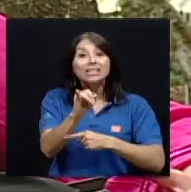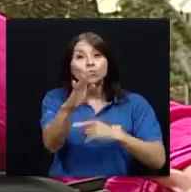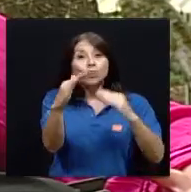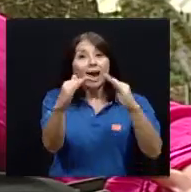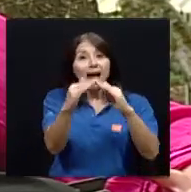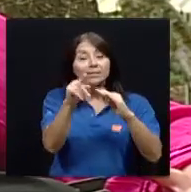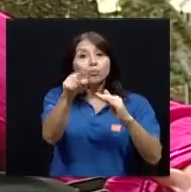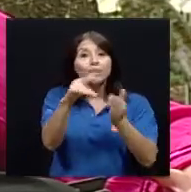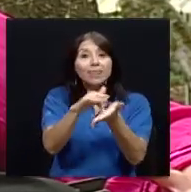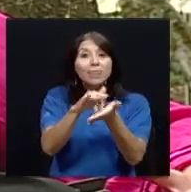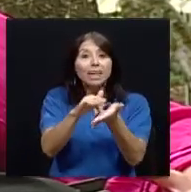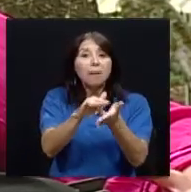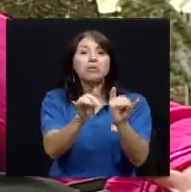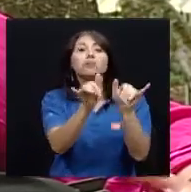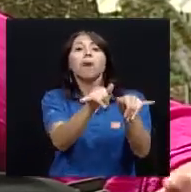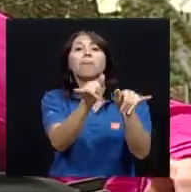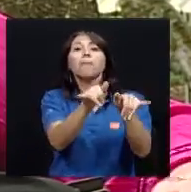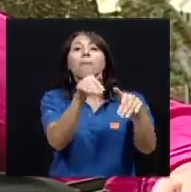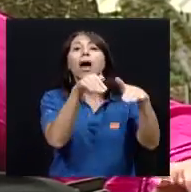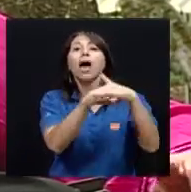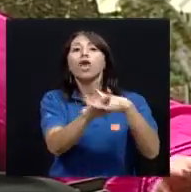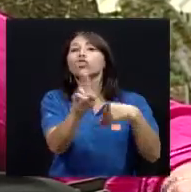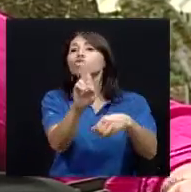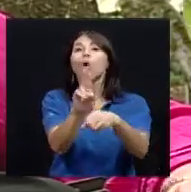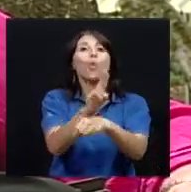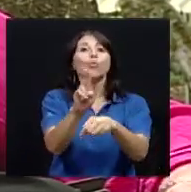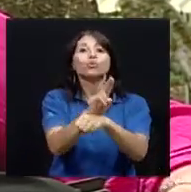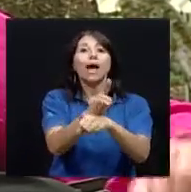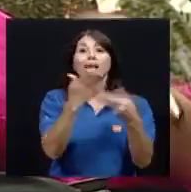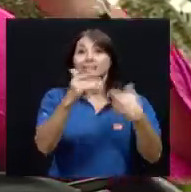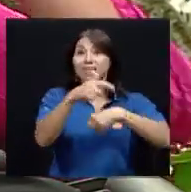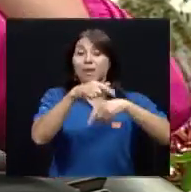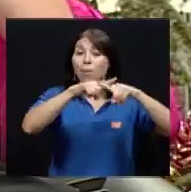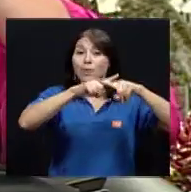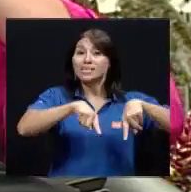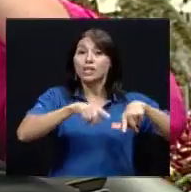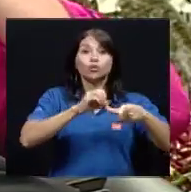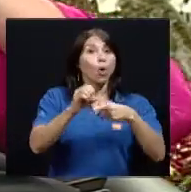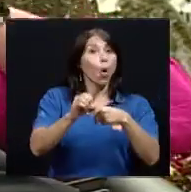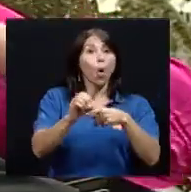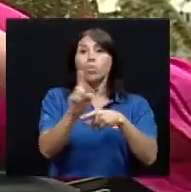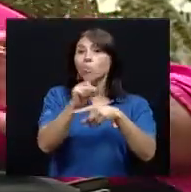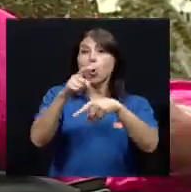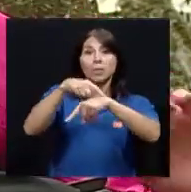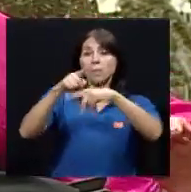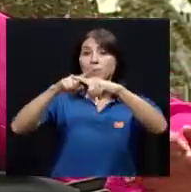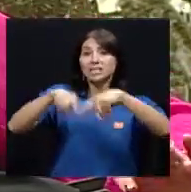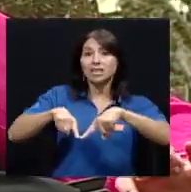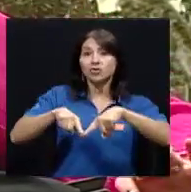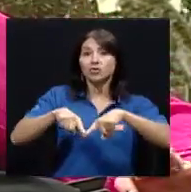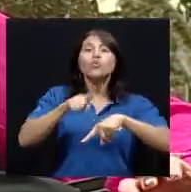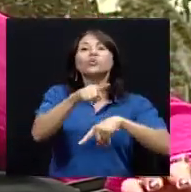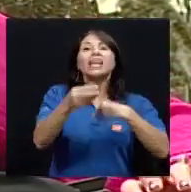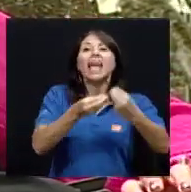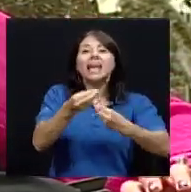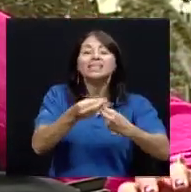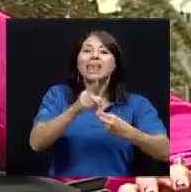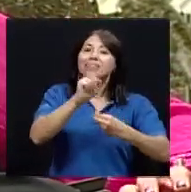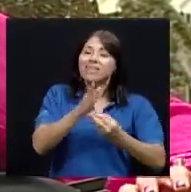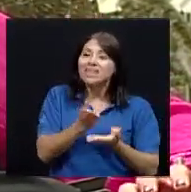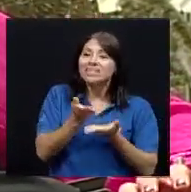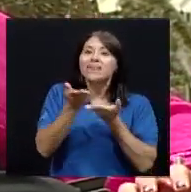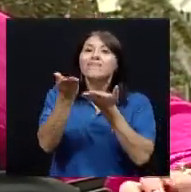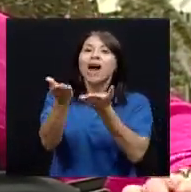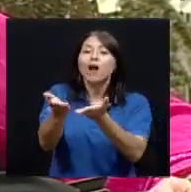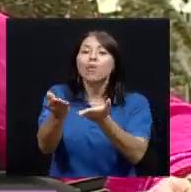tiene en su casa medicamentos que no usa vencidos o no debe llevarlos a su farmacia más cercana puede ser a farmacias de la caja o